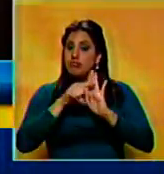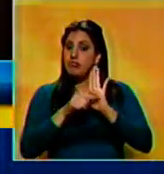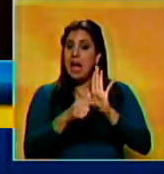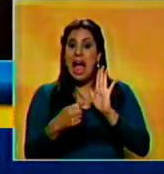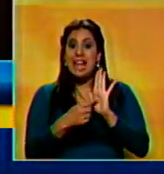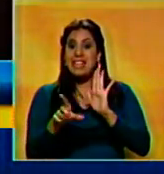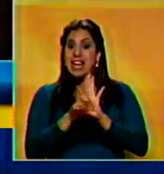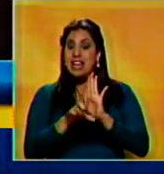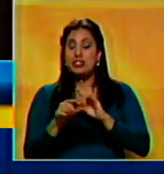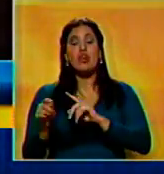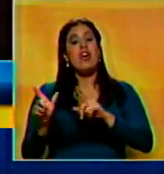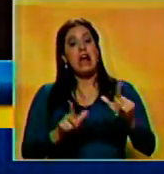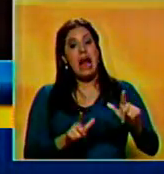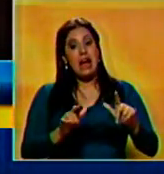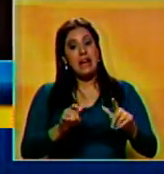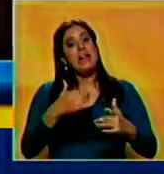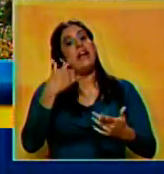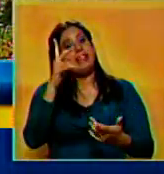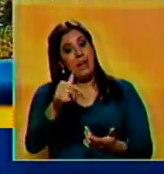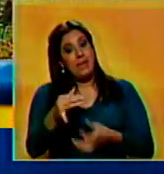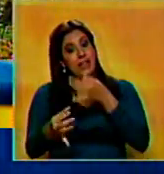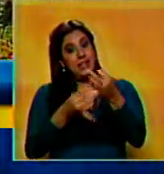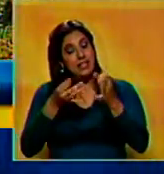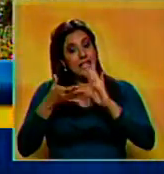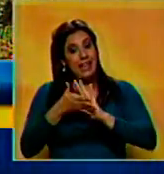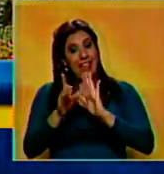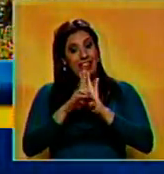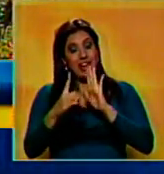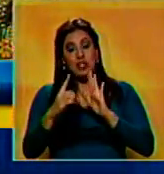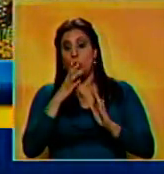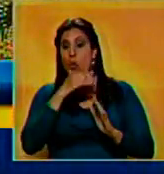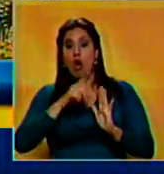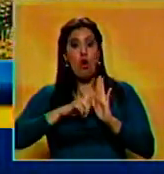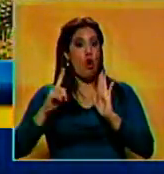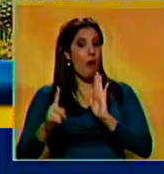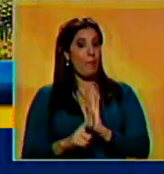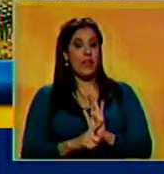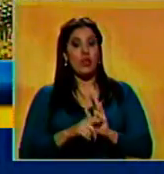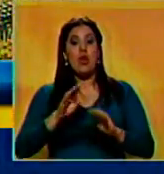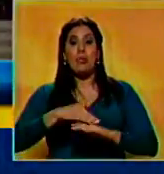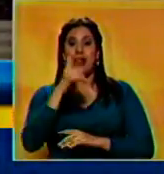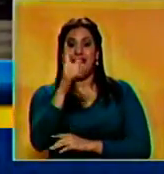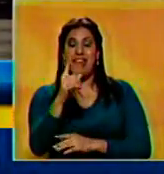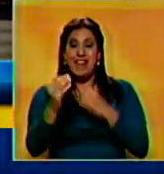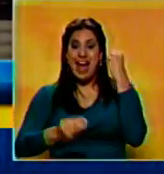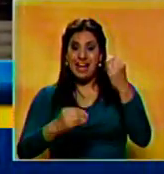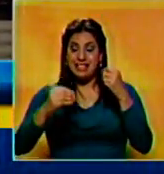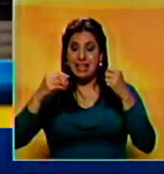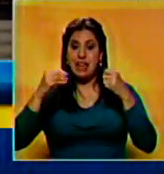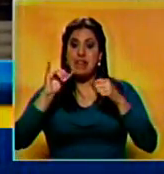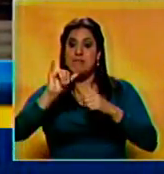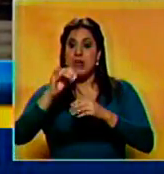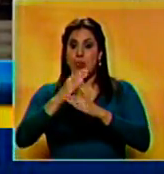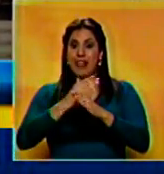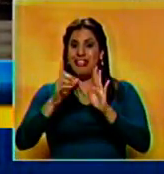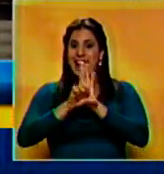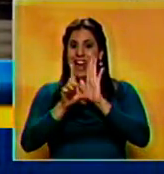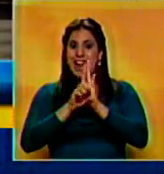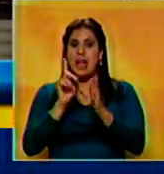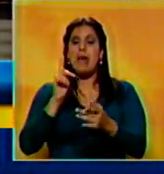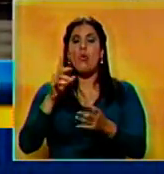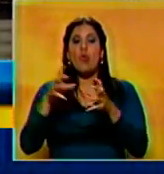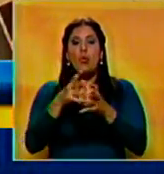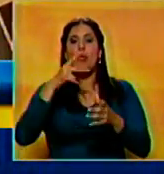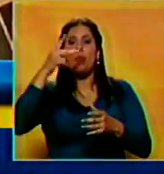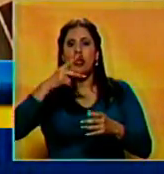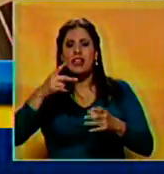que los que establezca la ley, señalando que ese derecho no es absoluto, ya que debe ejercerse, en este caso conforme a la ley de partidos